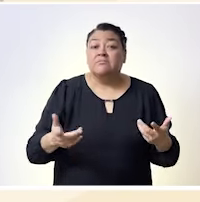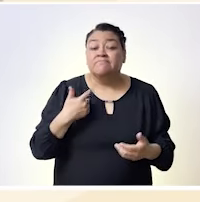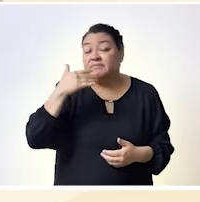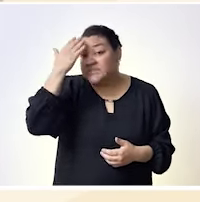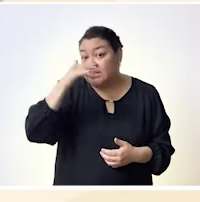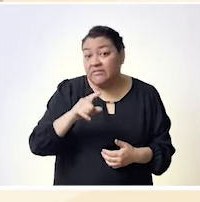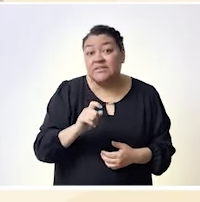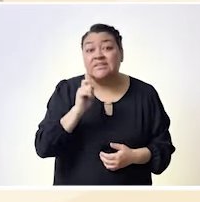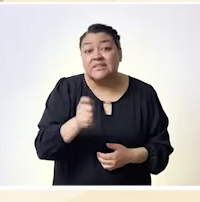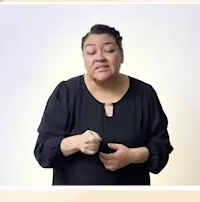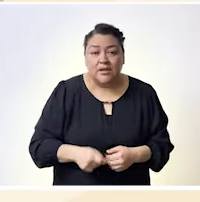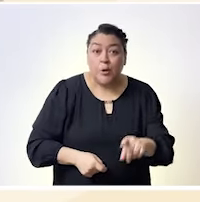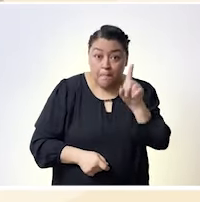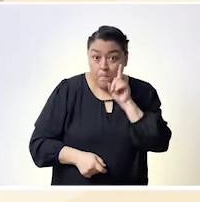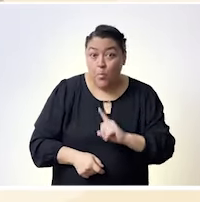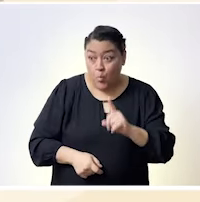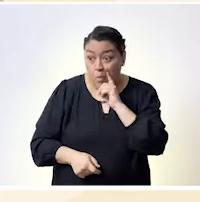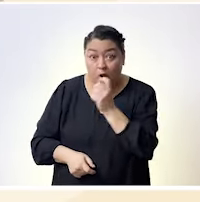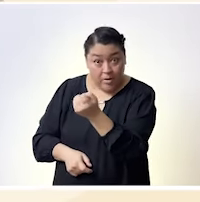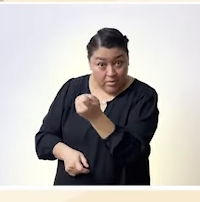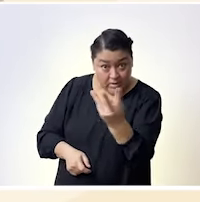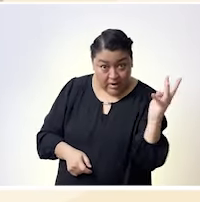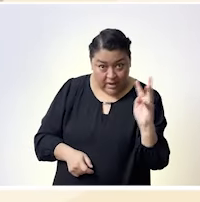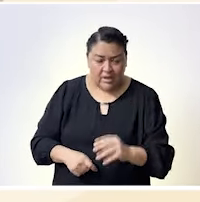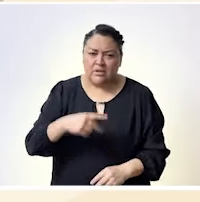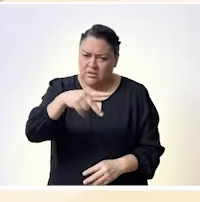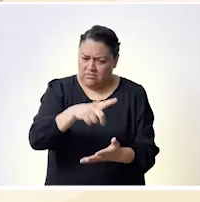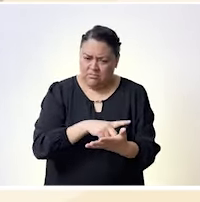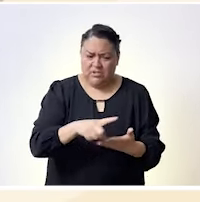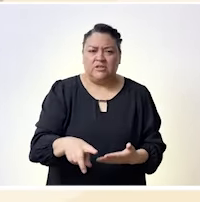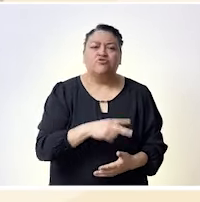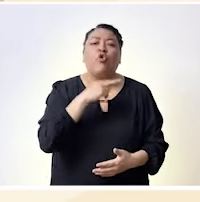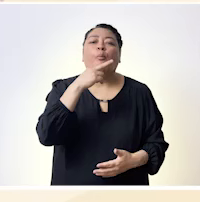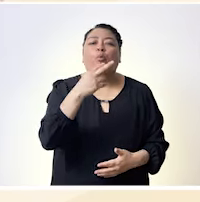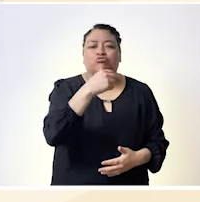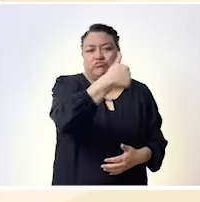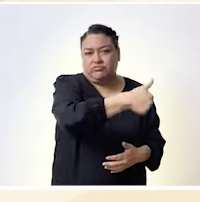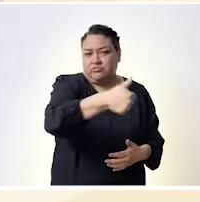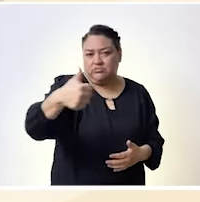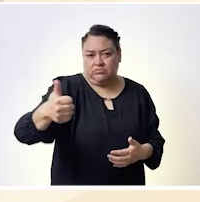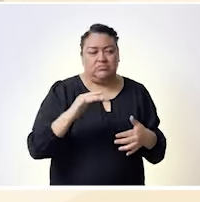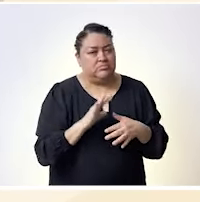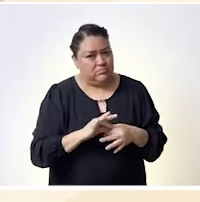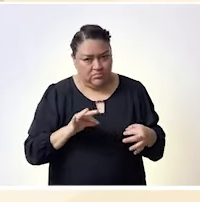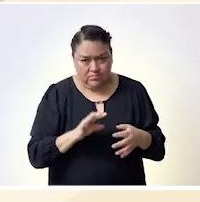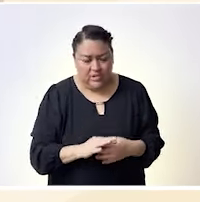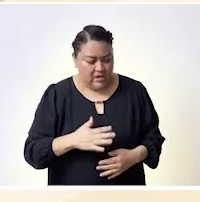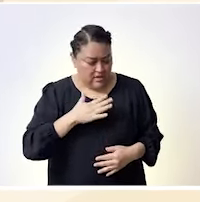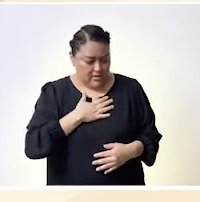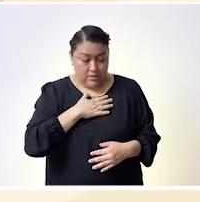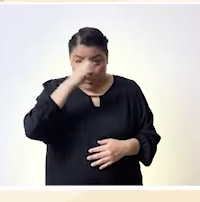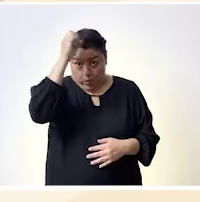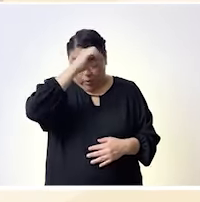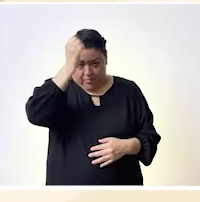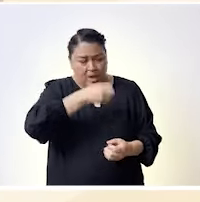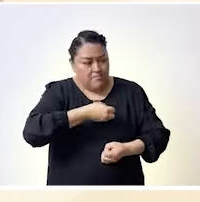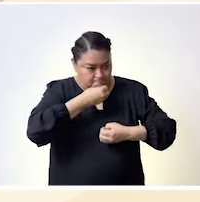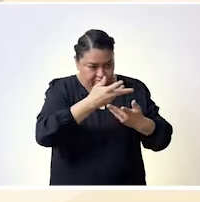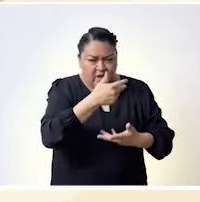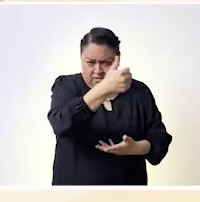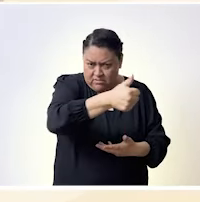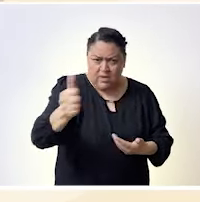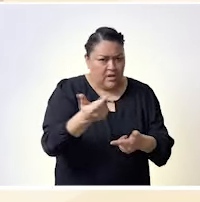por esas formas de expresarnos como mujer y el desconocimiento de nuestros propios derechos muchísimas gracias para cerrar